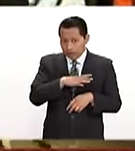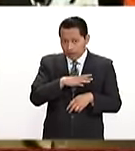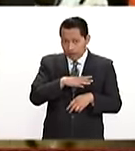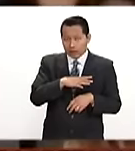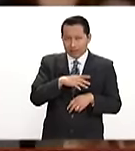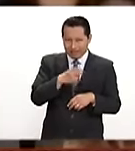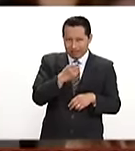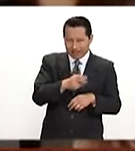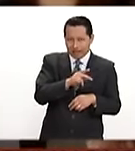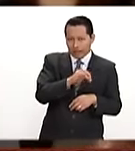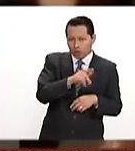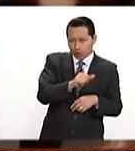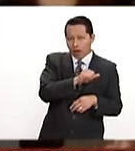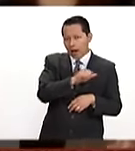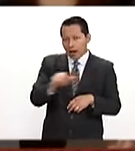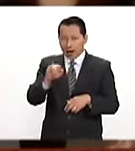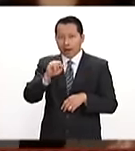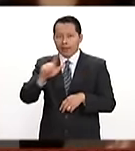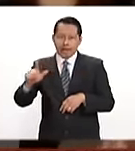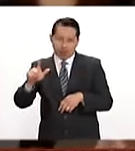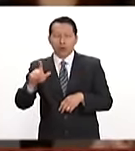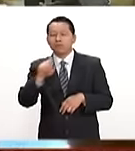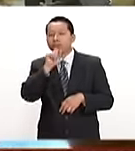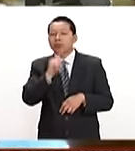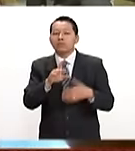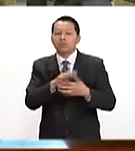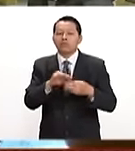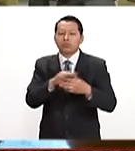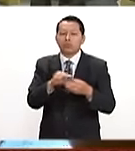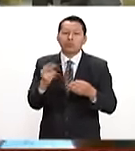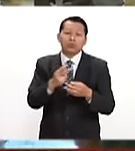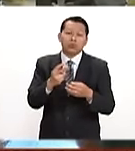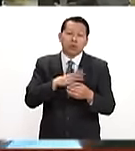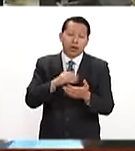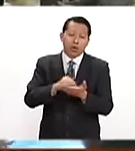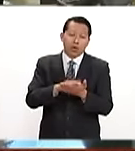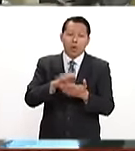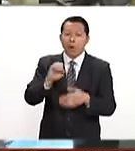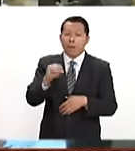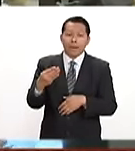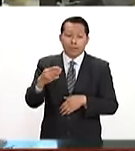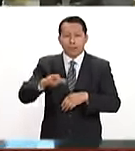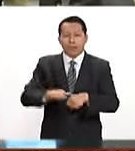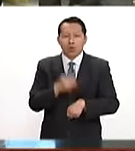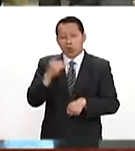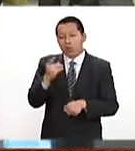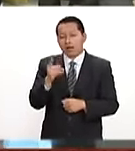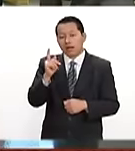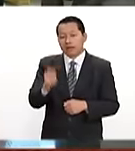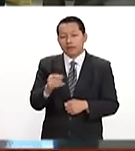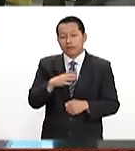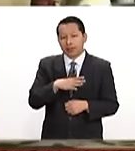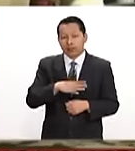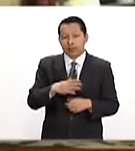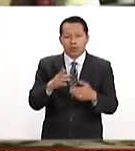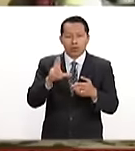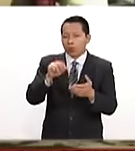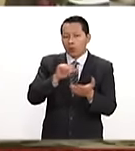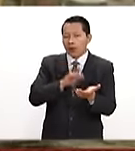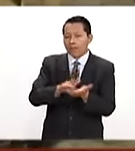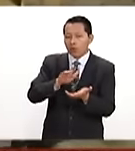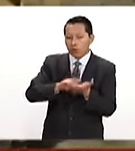a Illinois. Ambos proyectos estuvieron congelados por Barack Obama porque no suponen una contribución